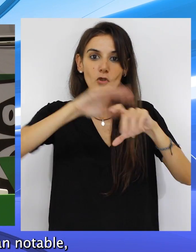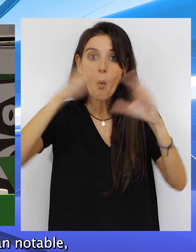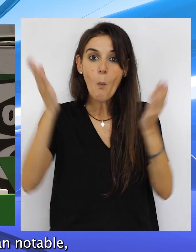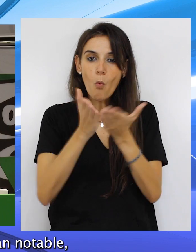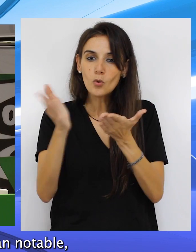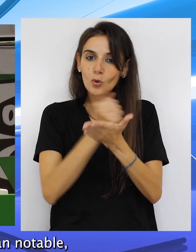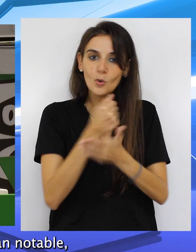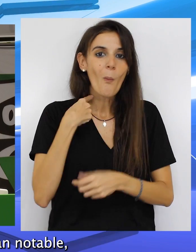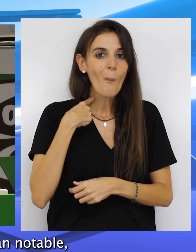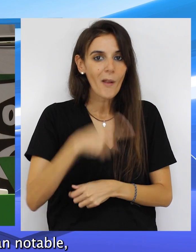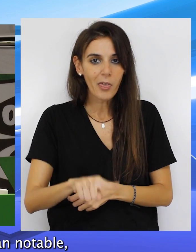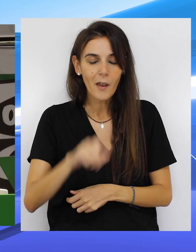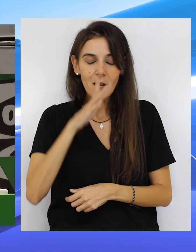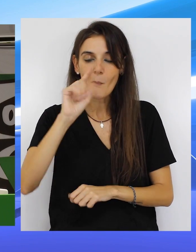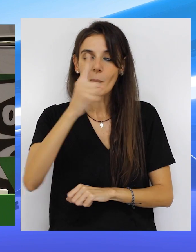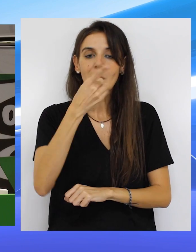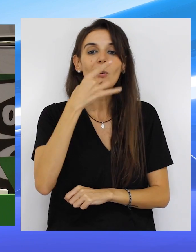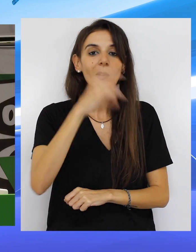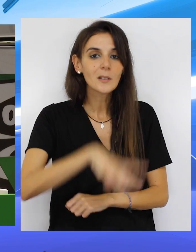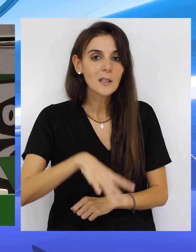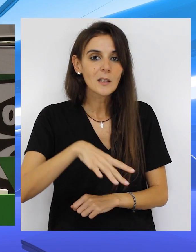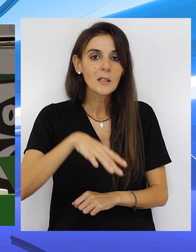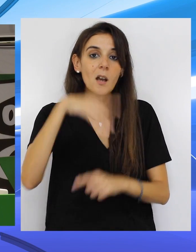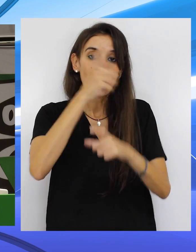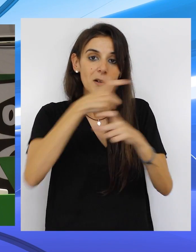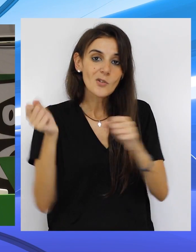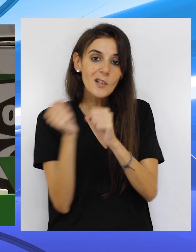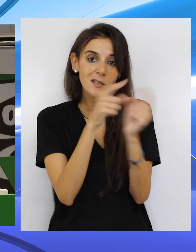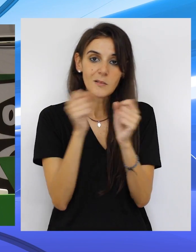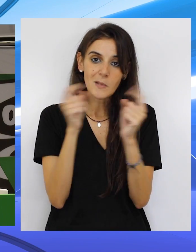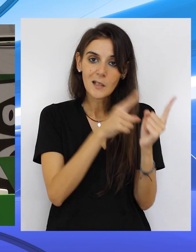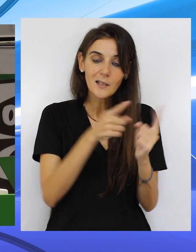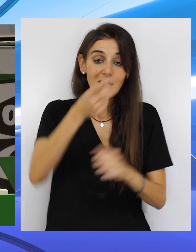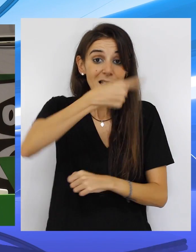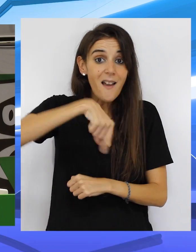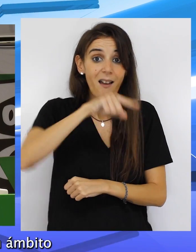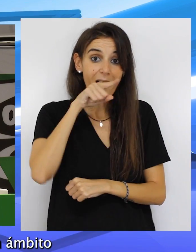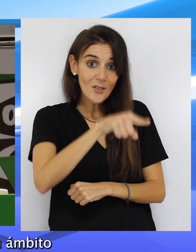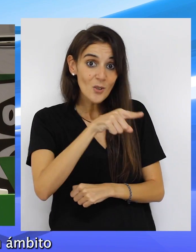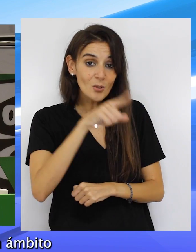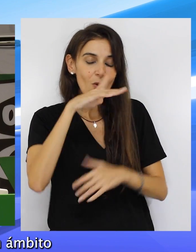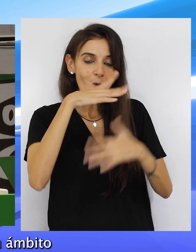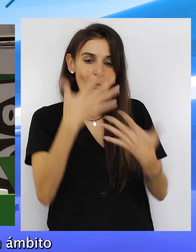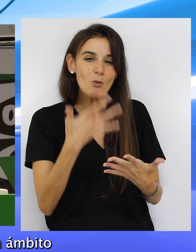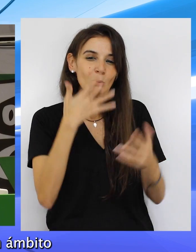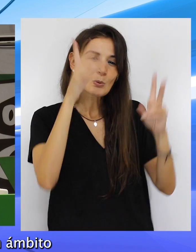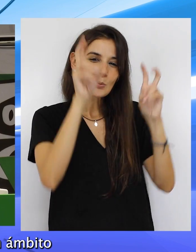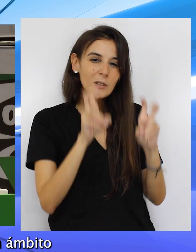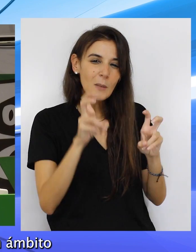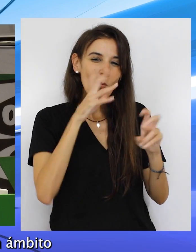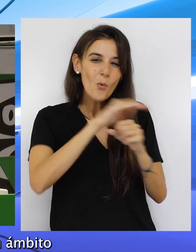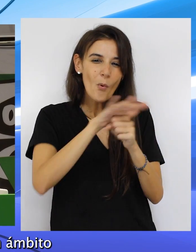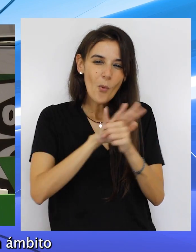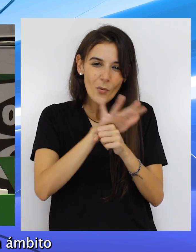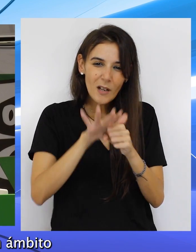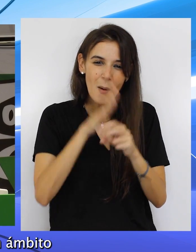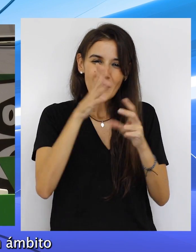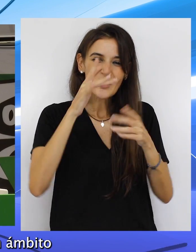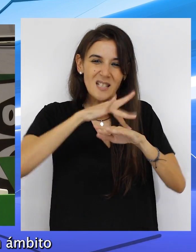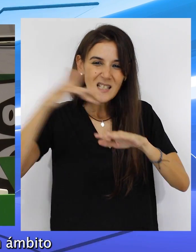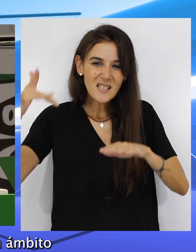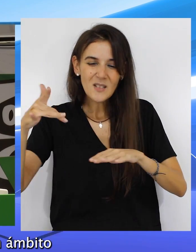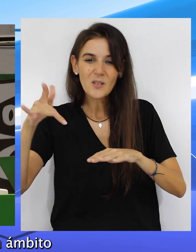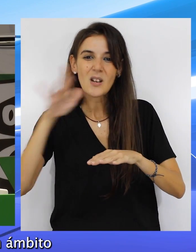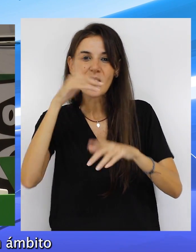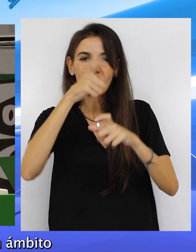todo el mundo sale perdiendo. Y en primer lugar, los propios inmigrantes y todavía más si se trata de un ámbito